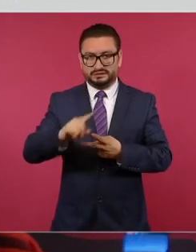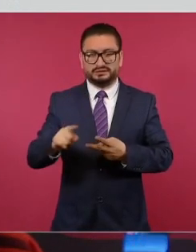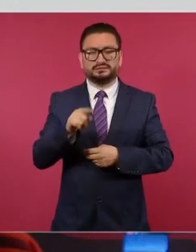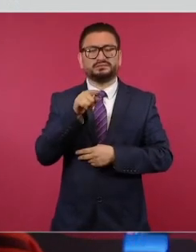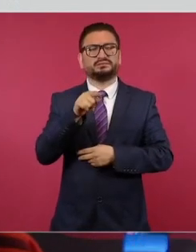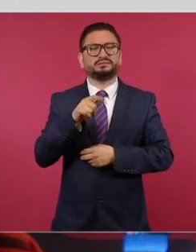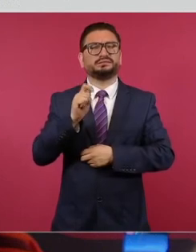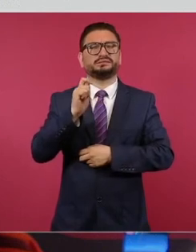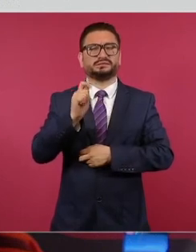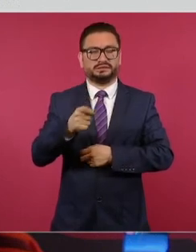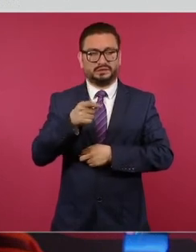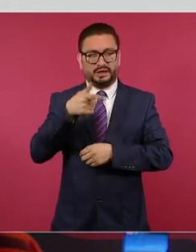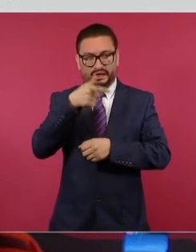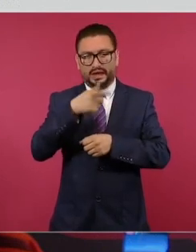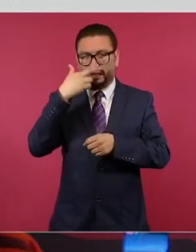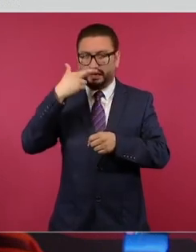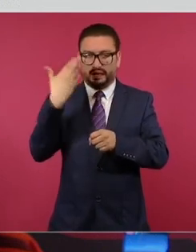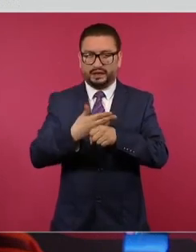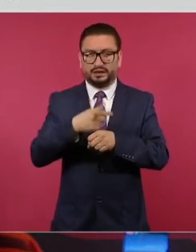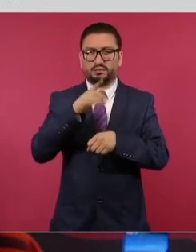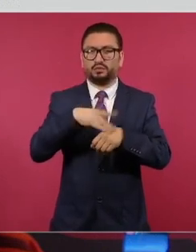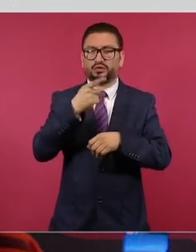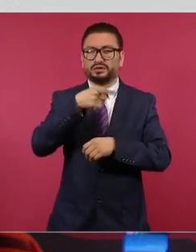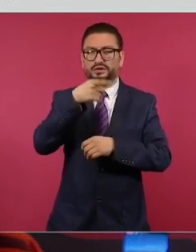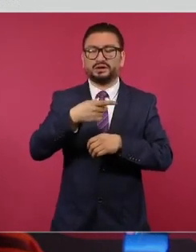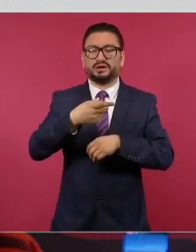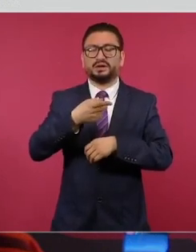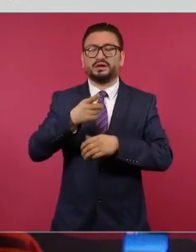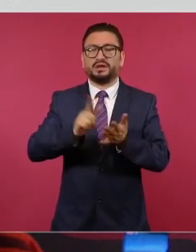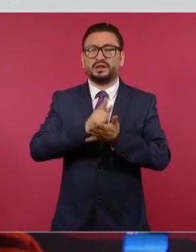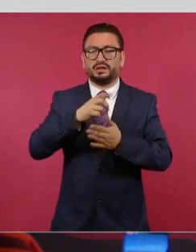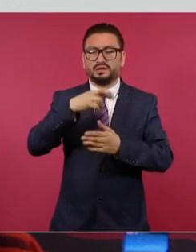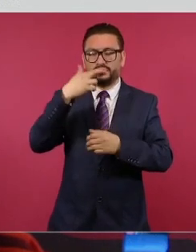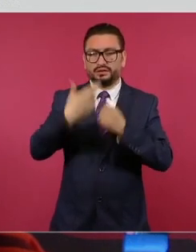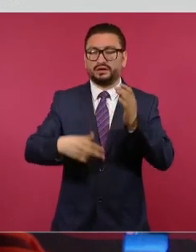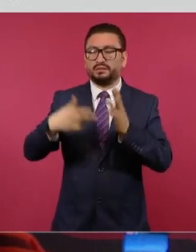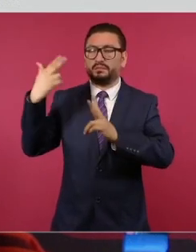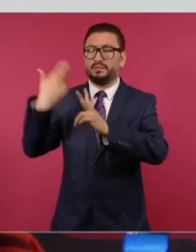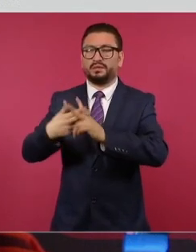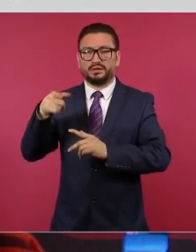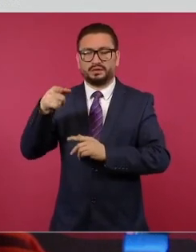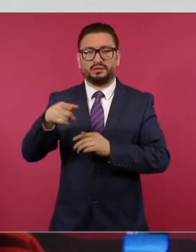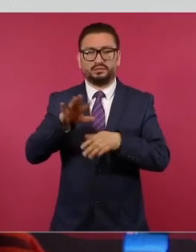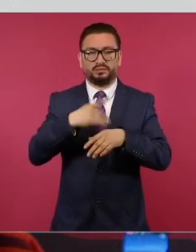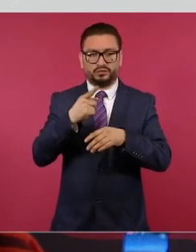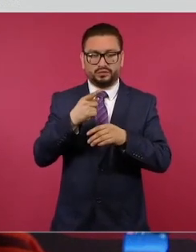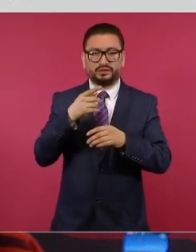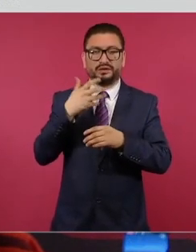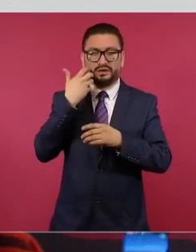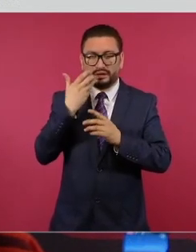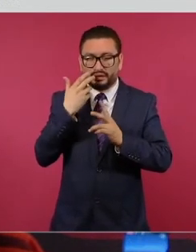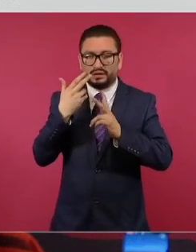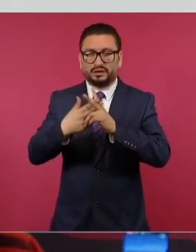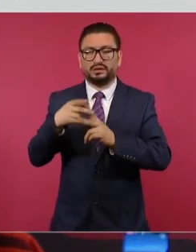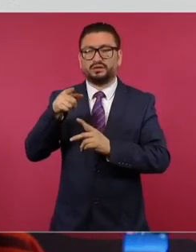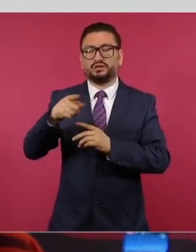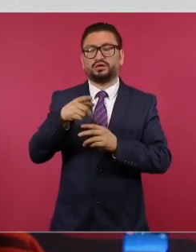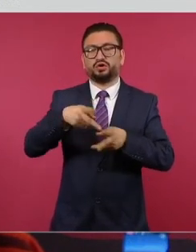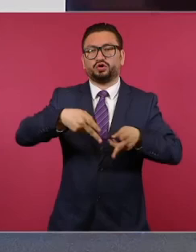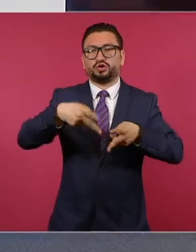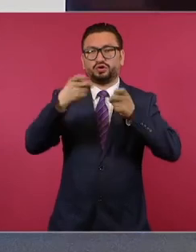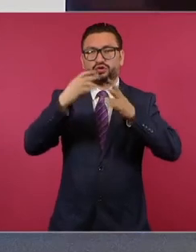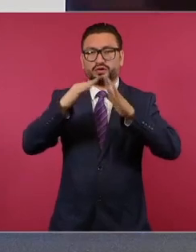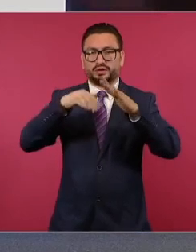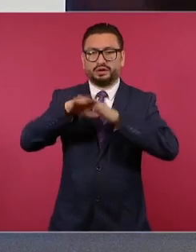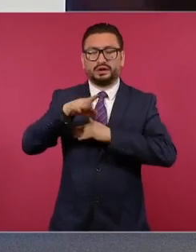Tras acreditar su responsabilidad en el delito de homicidio doloso calificado, homicidio doloso en grado de tentativa, robo a casa